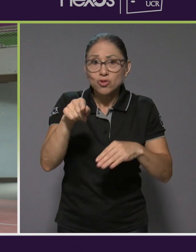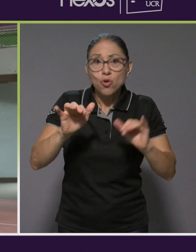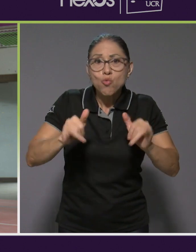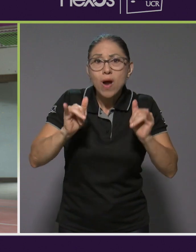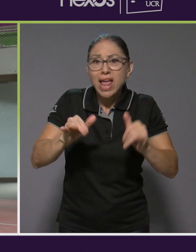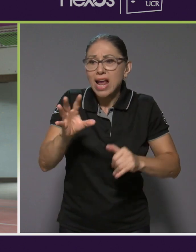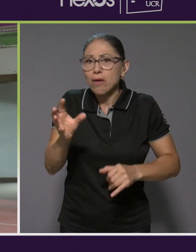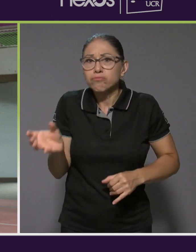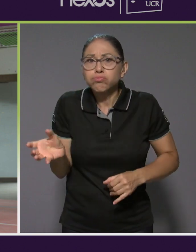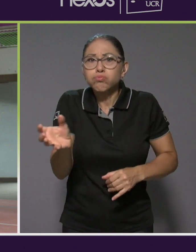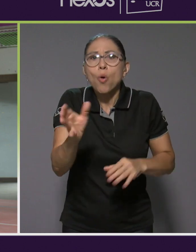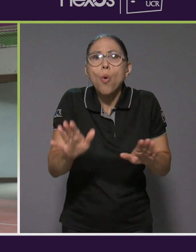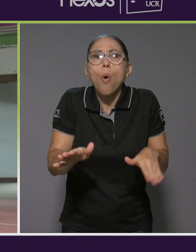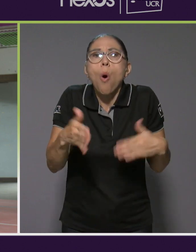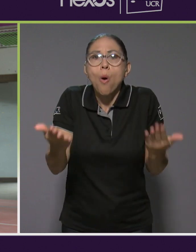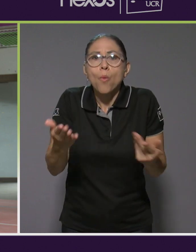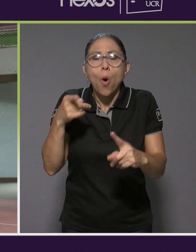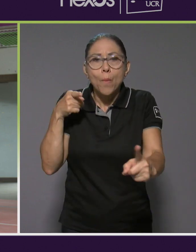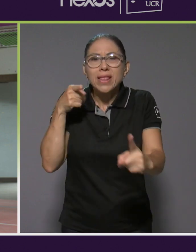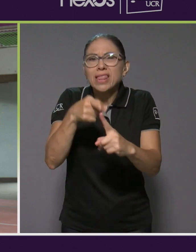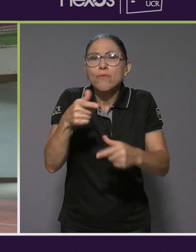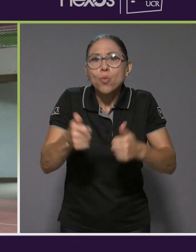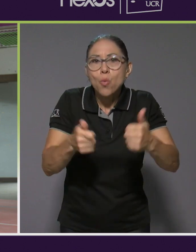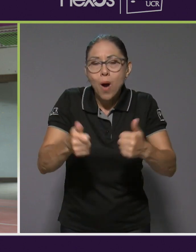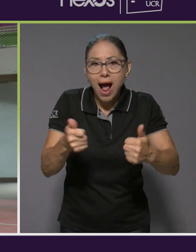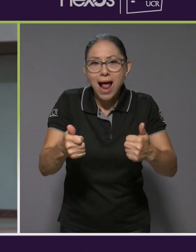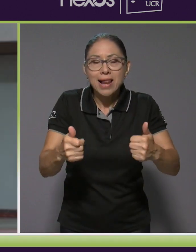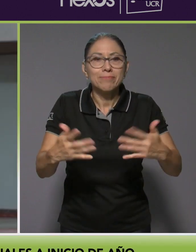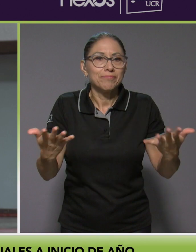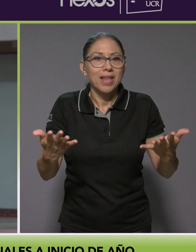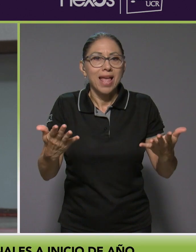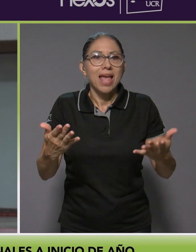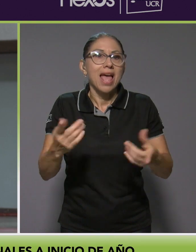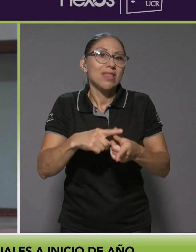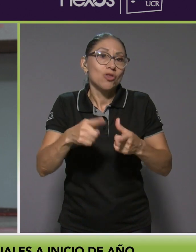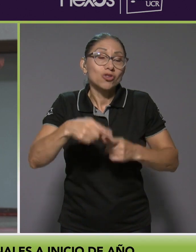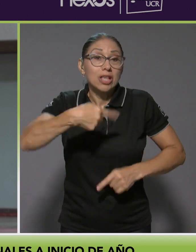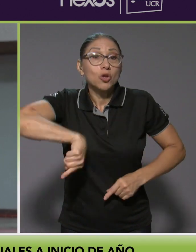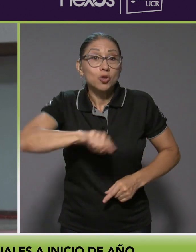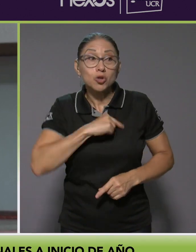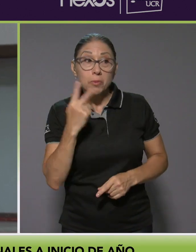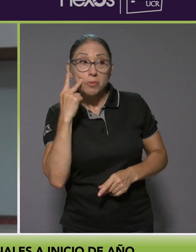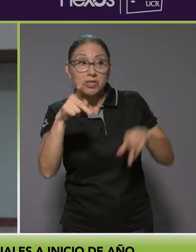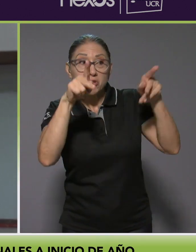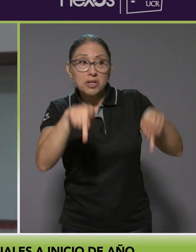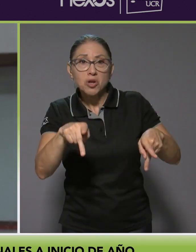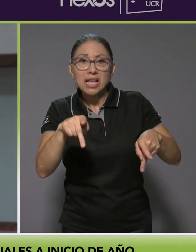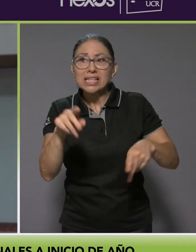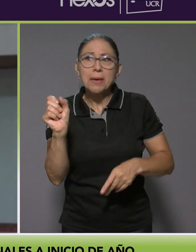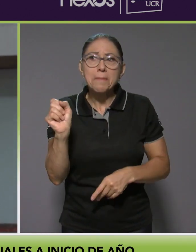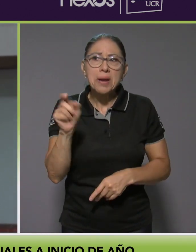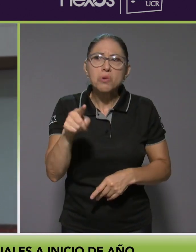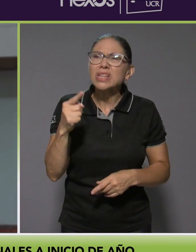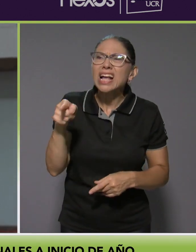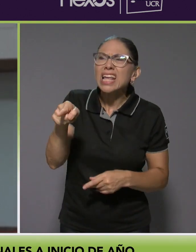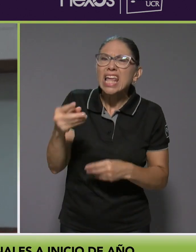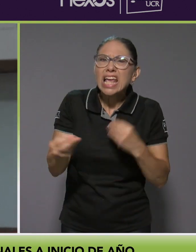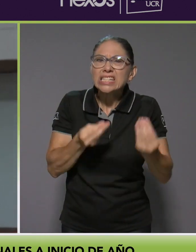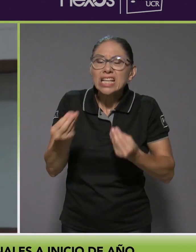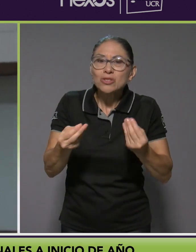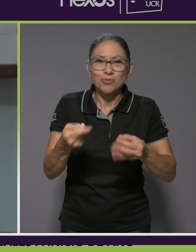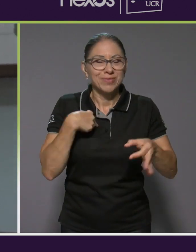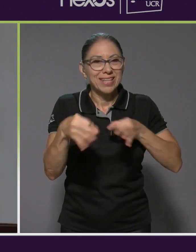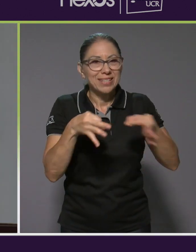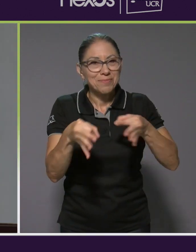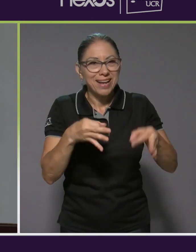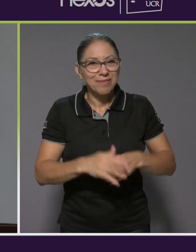cuál es el objetivo del juego, ¿verdad? Entonces, nos hemos sopado con personas que, ¡ay, qué es eso! Entonces ya uno les explica. A